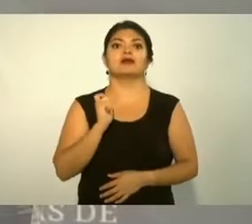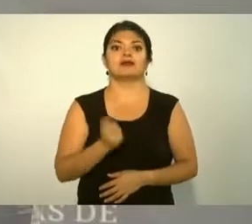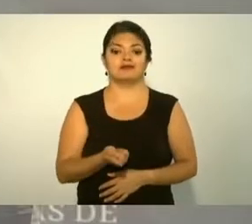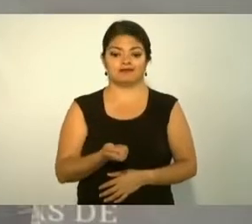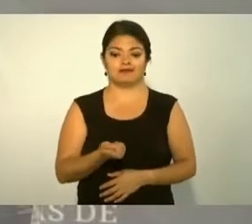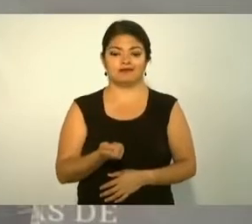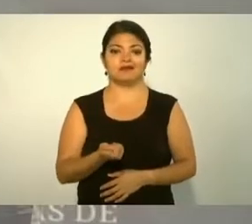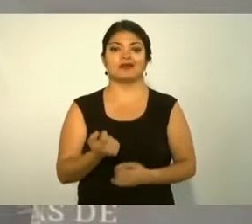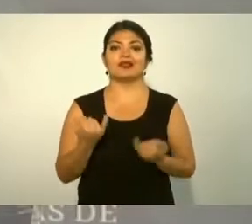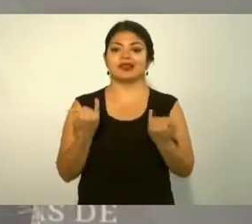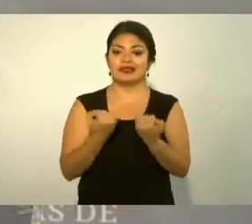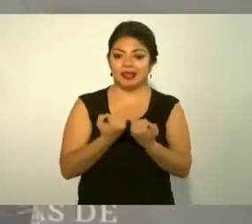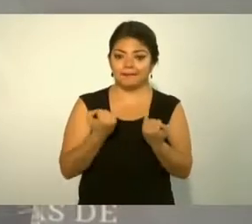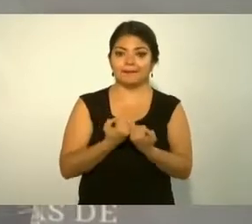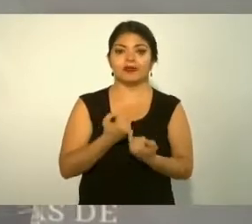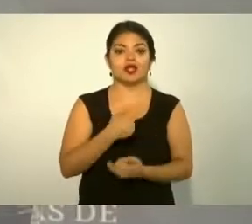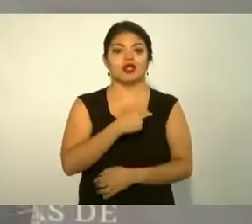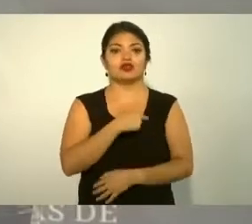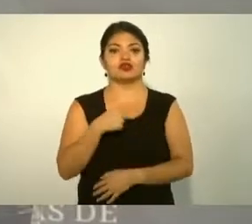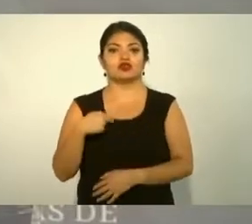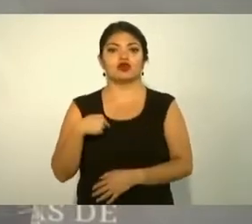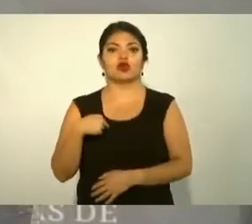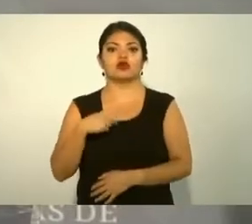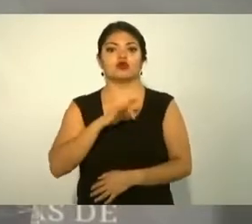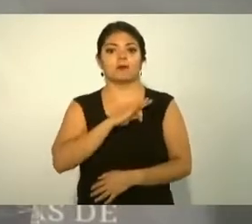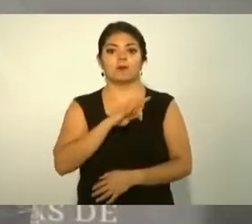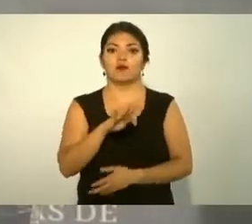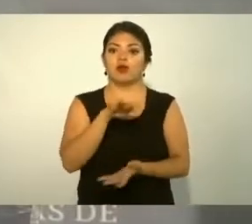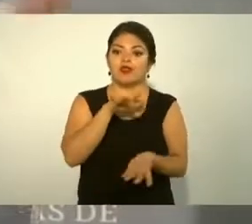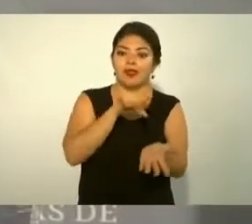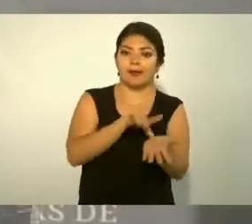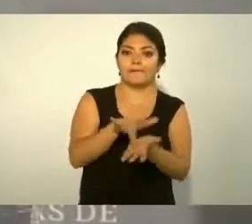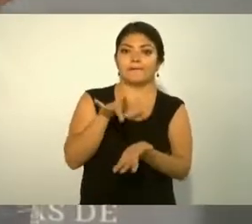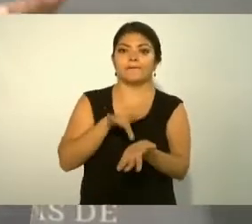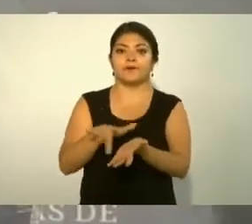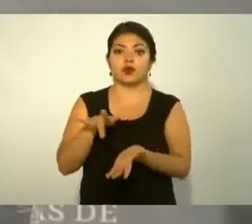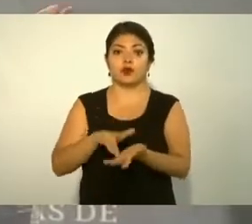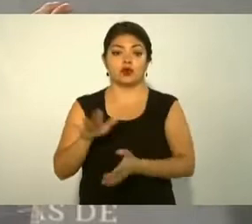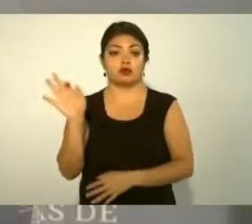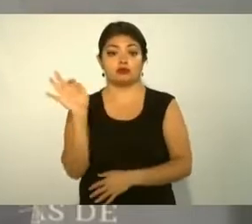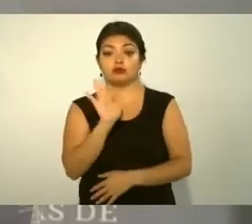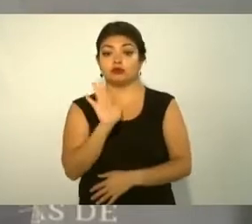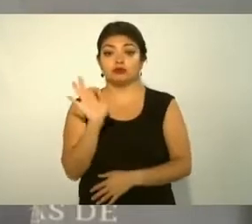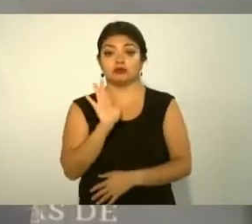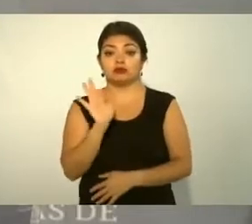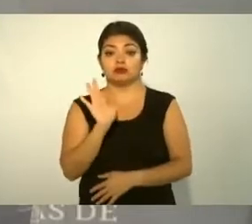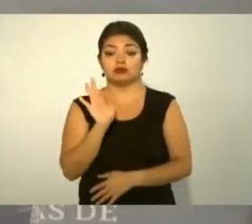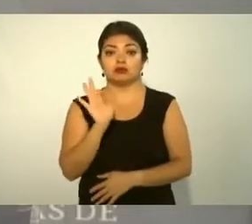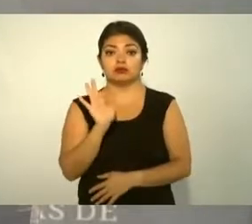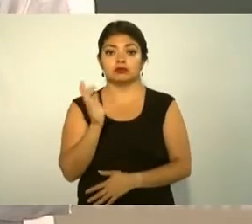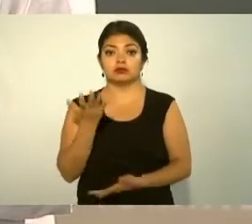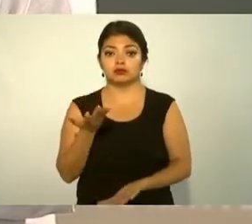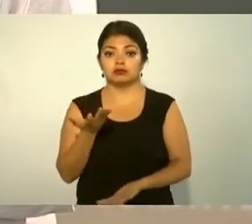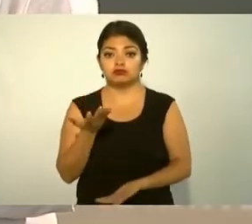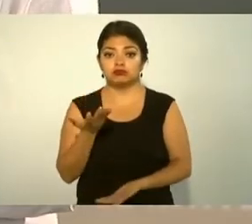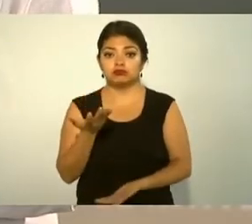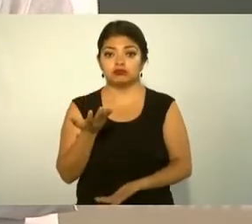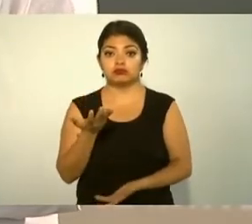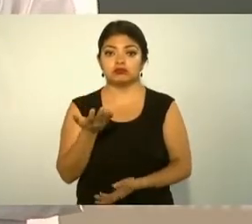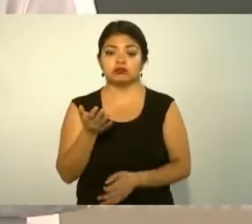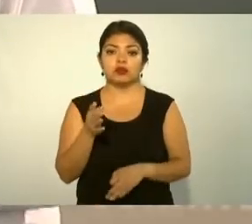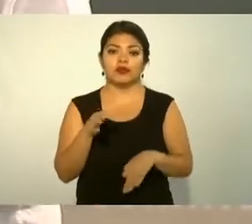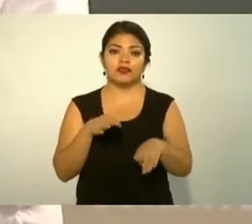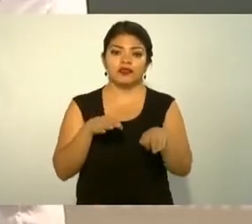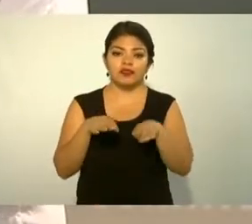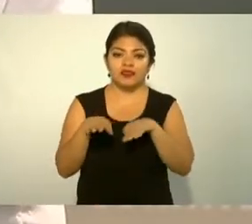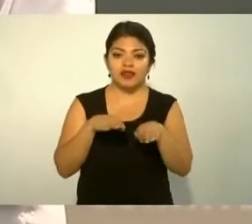también apoyos si están trabajando en el